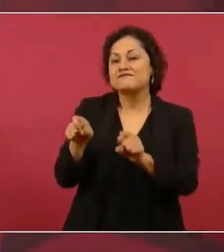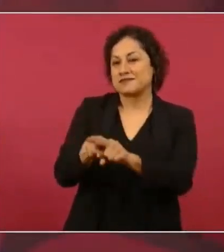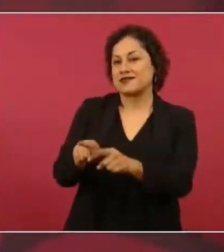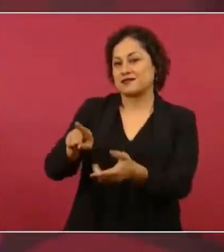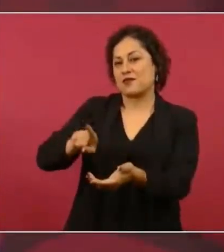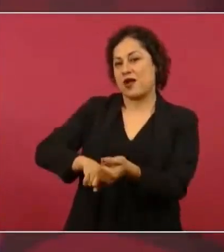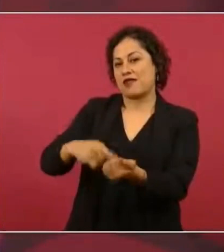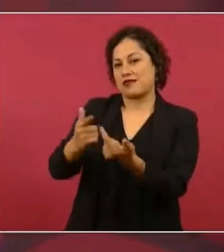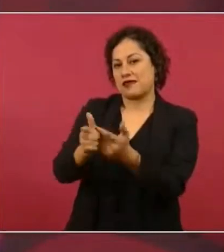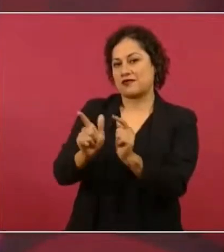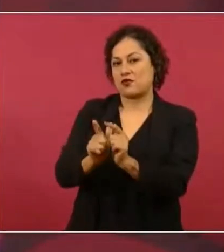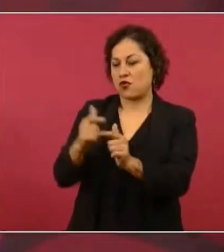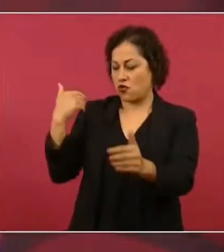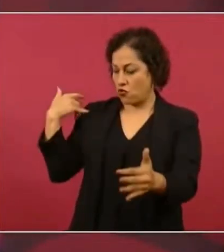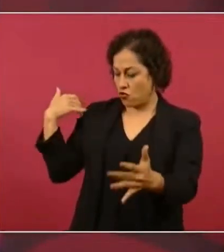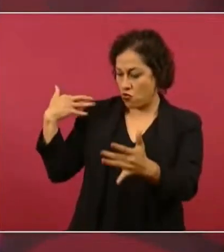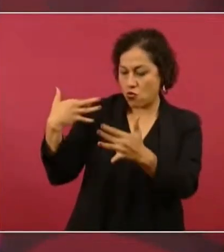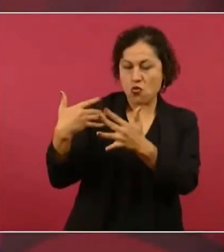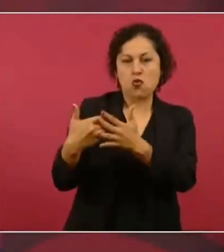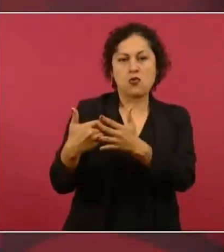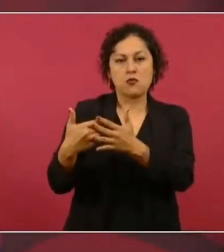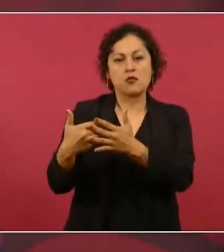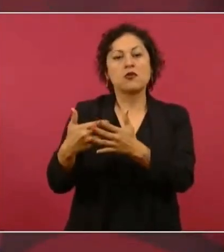durante el periodo de corrupción, de saqueo,